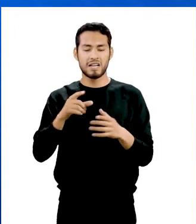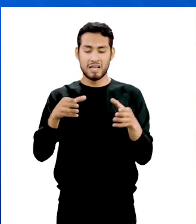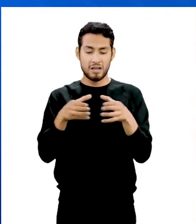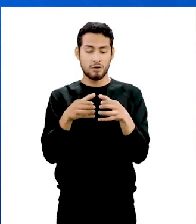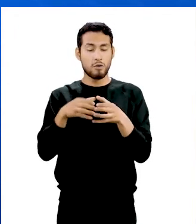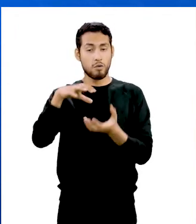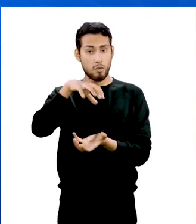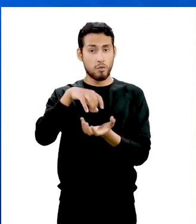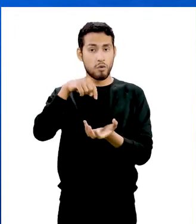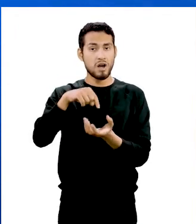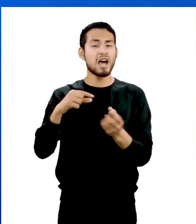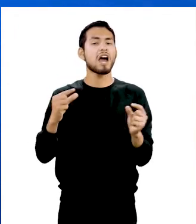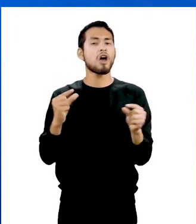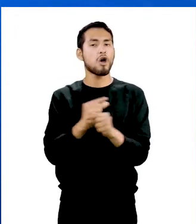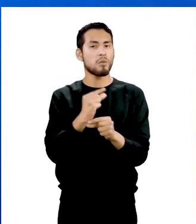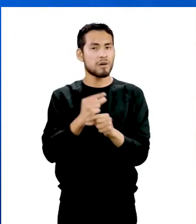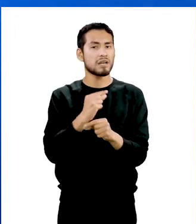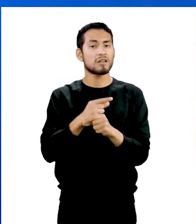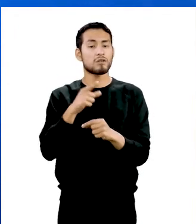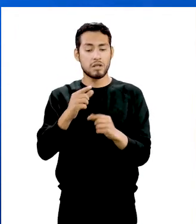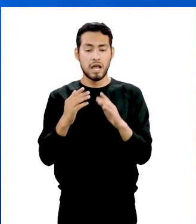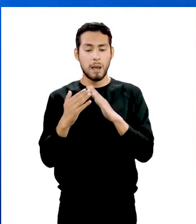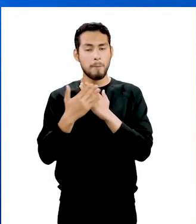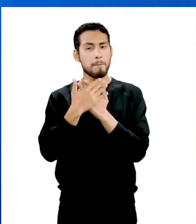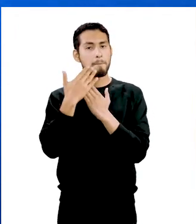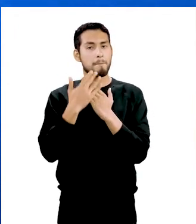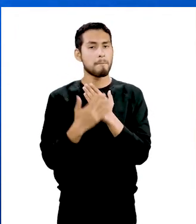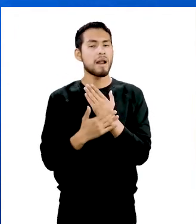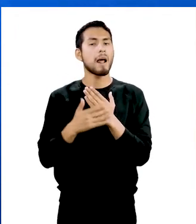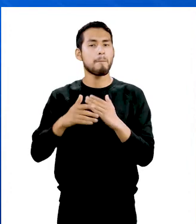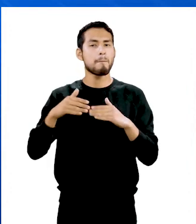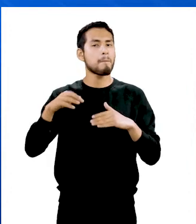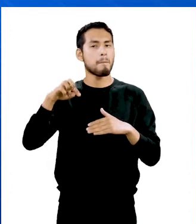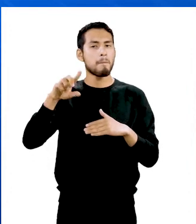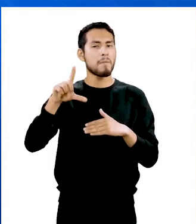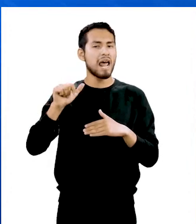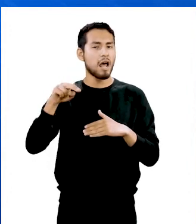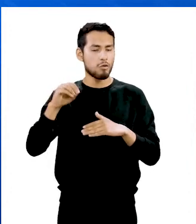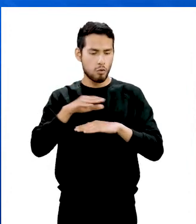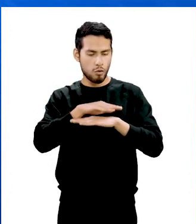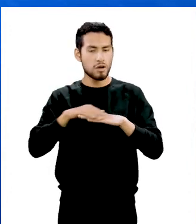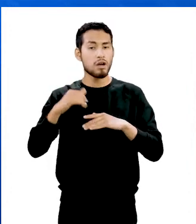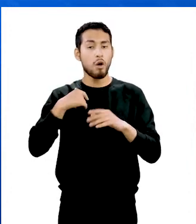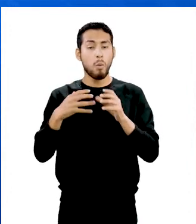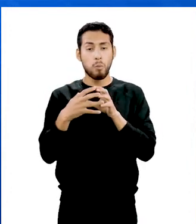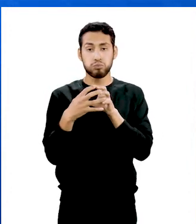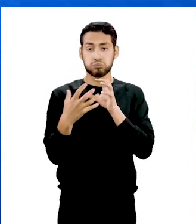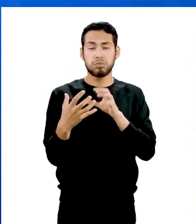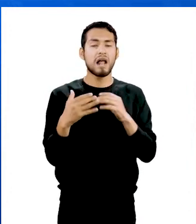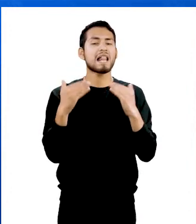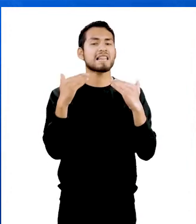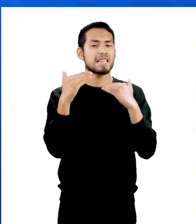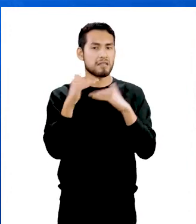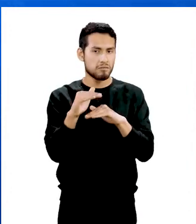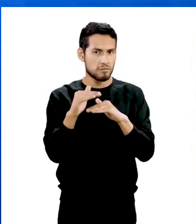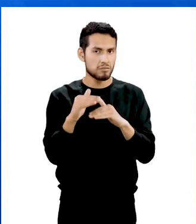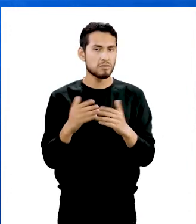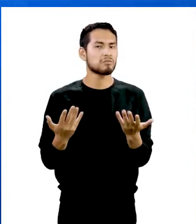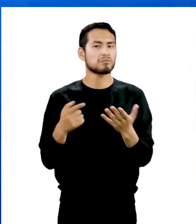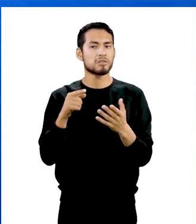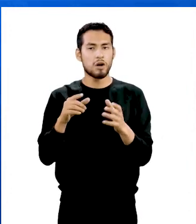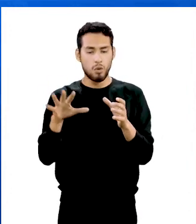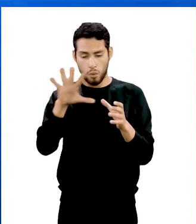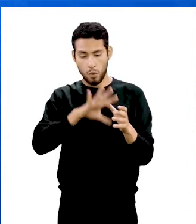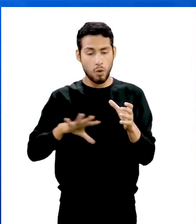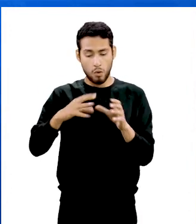describe como un cuerpo geométrico cuyas caras son planas y contienen un volumen limitado. En otras palabras,